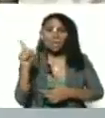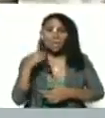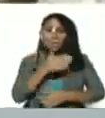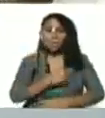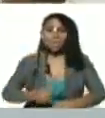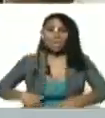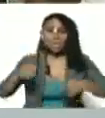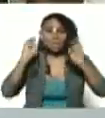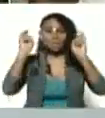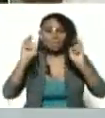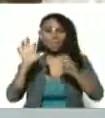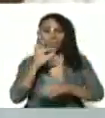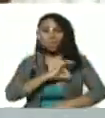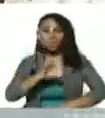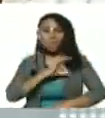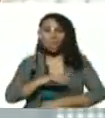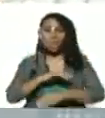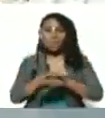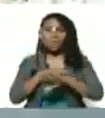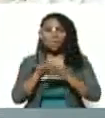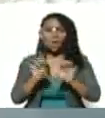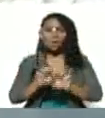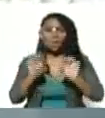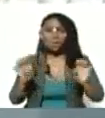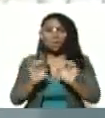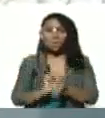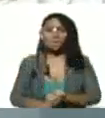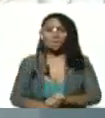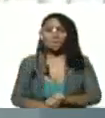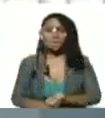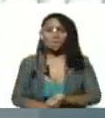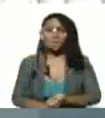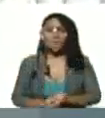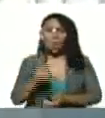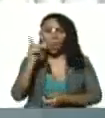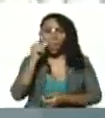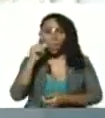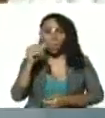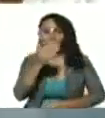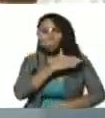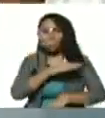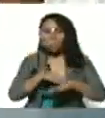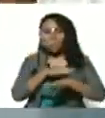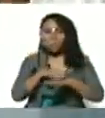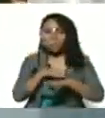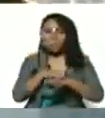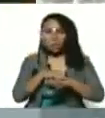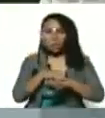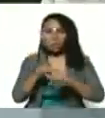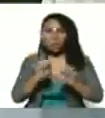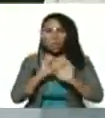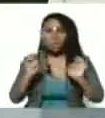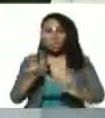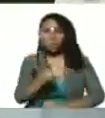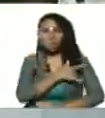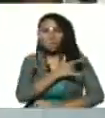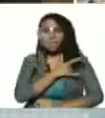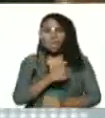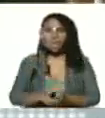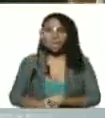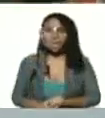área social ministro de educación con César Trompis ministro de educación universitaria